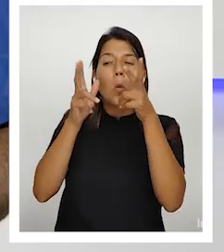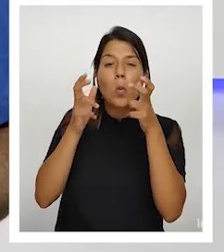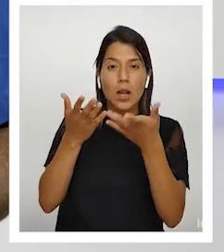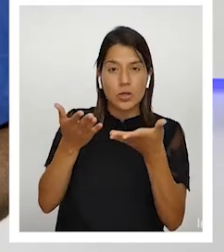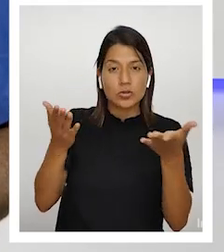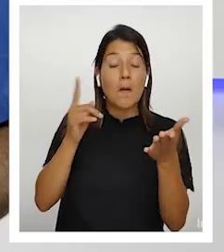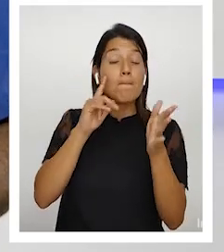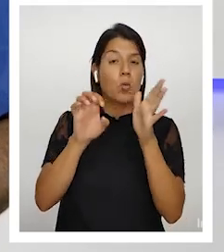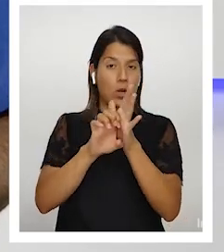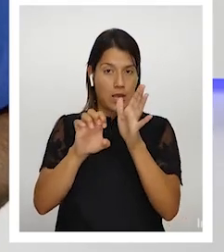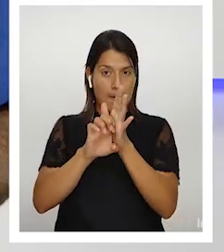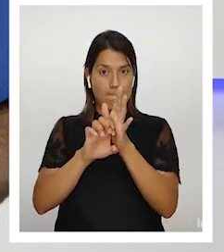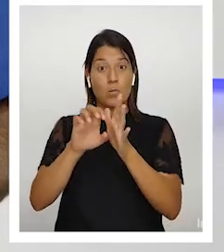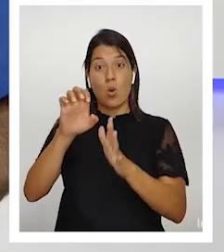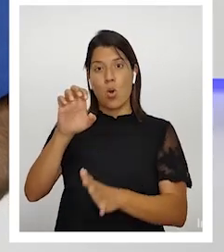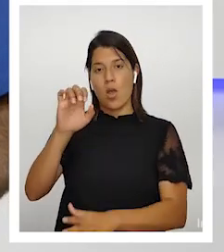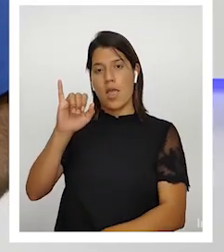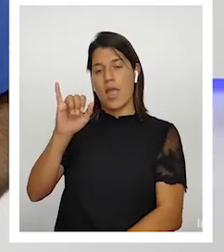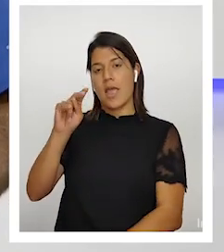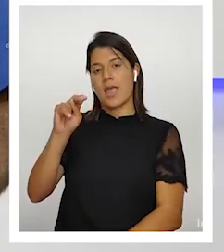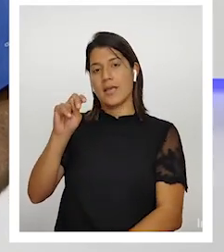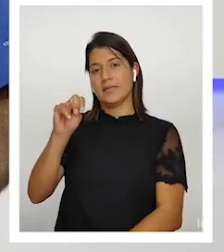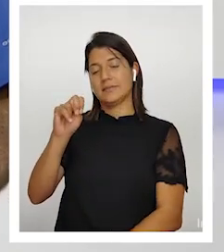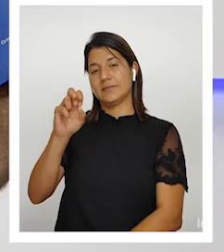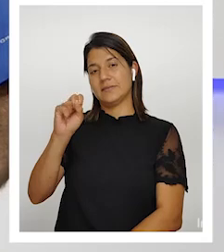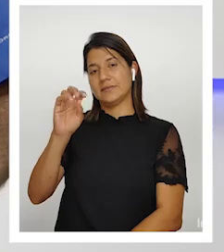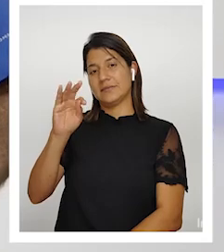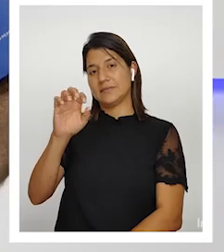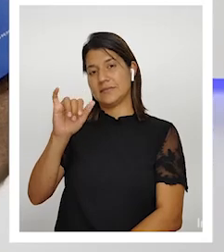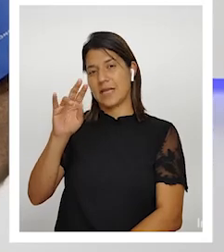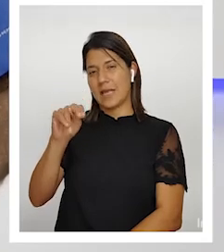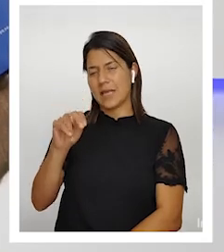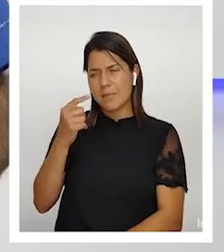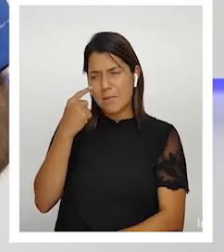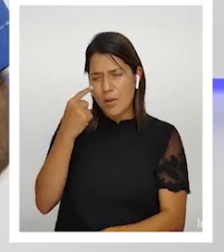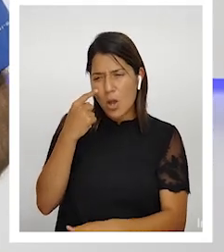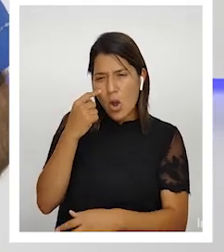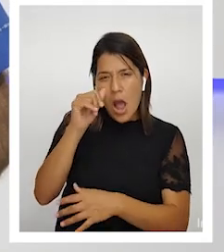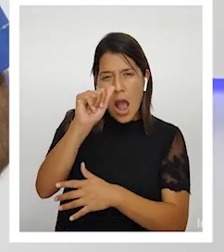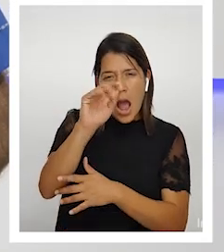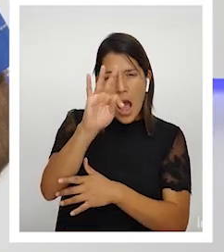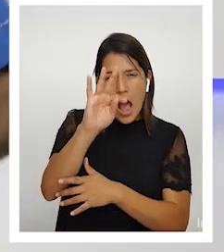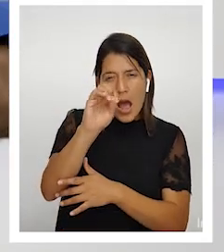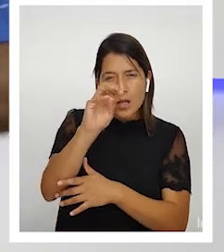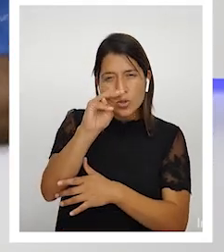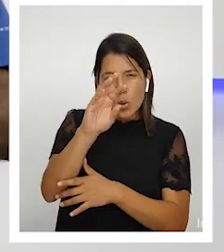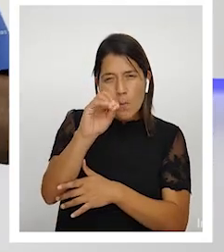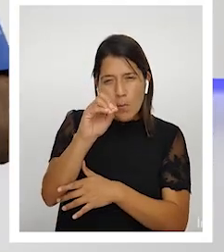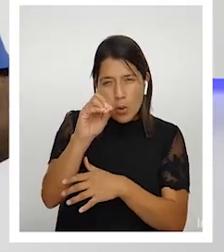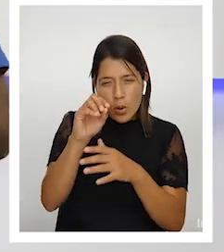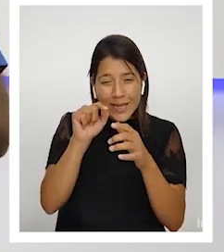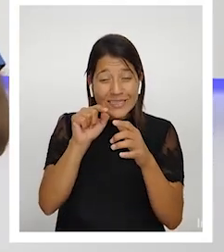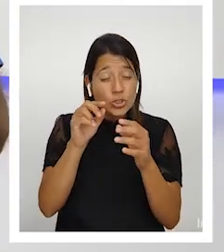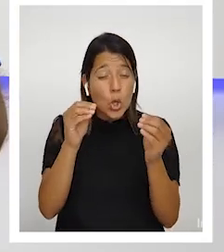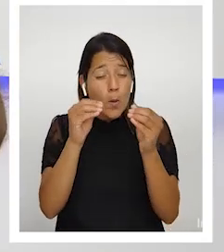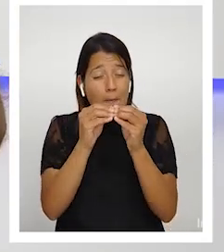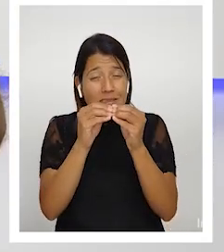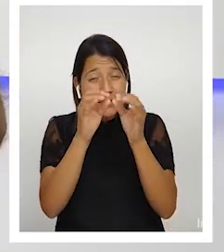dejó de ver el átomo como la parte más pequeña de la materia dijo no esto es masa y energía y eso cambió todo